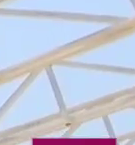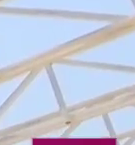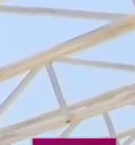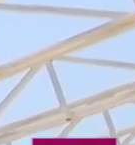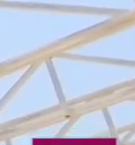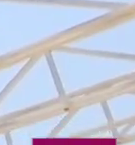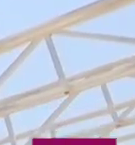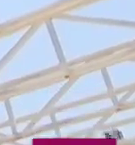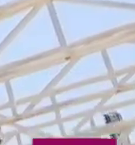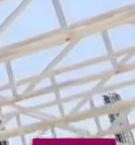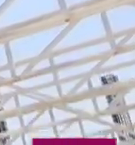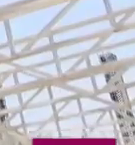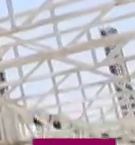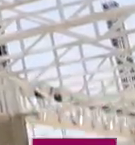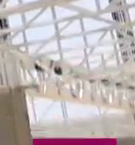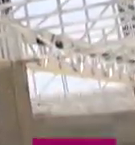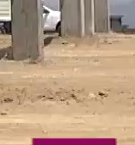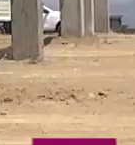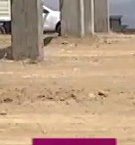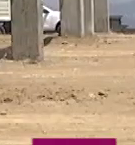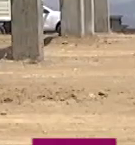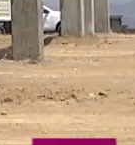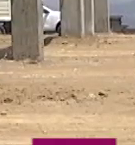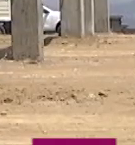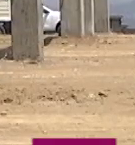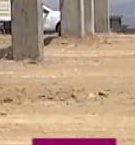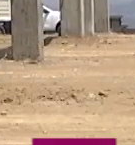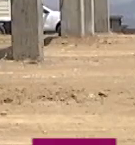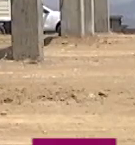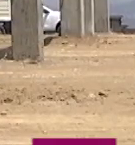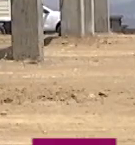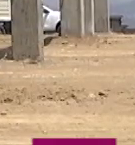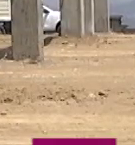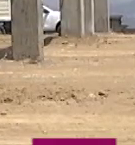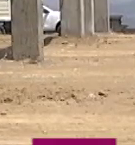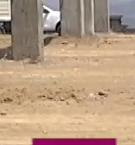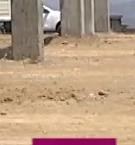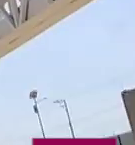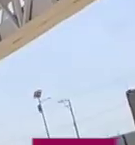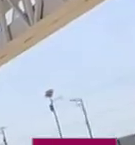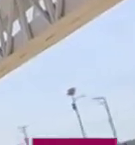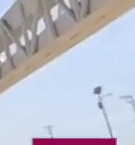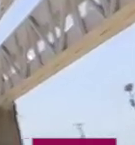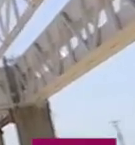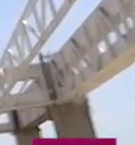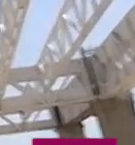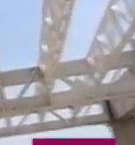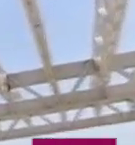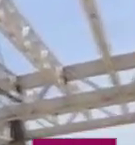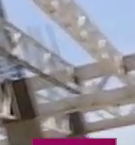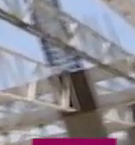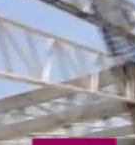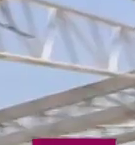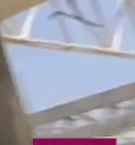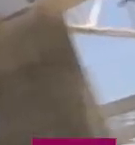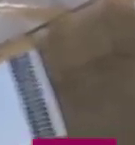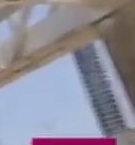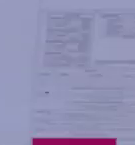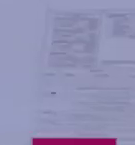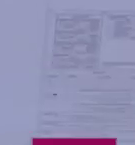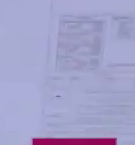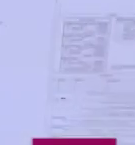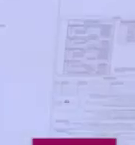de la cafetería, zona de autismo, administrativa, voluntariado, clínica integral, psicología, integración social, atención